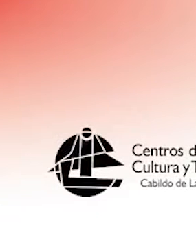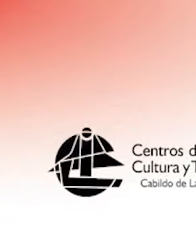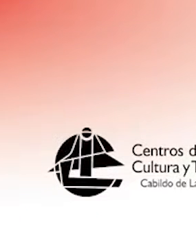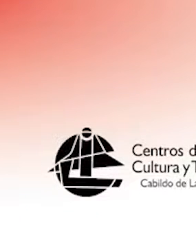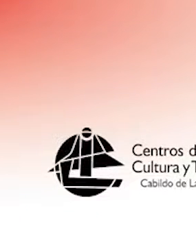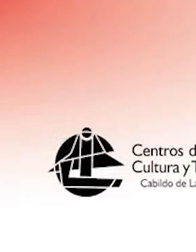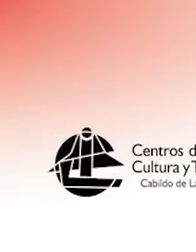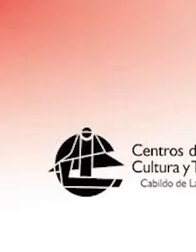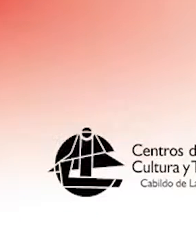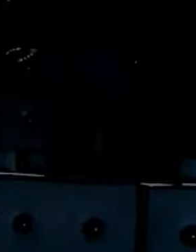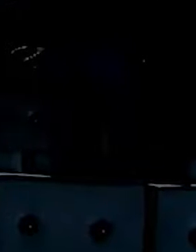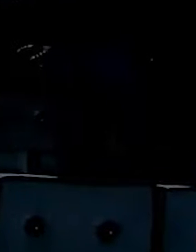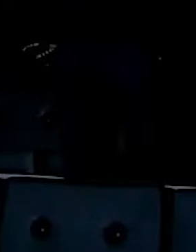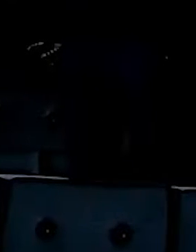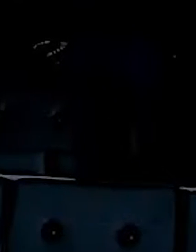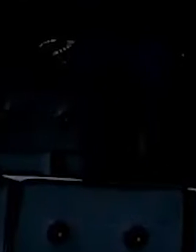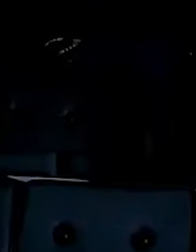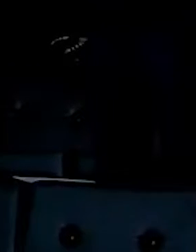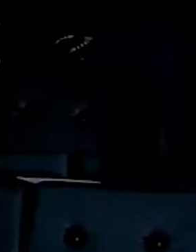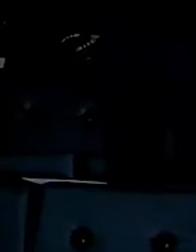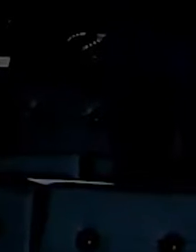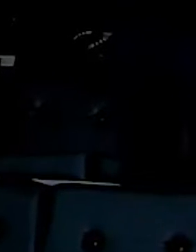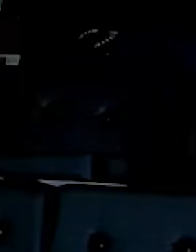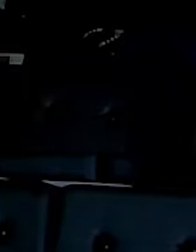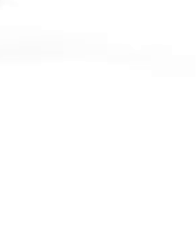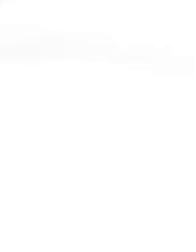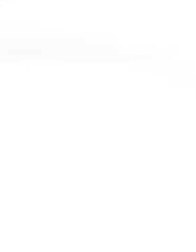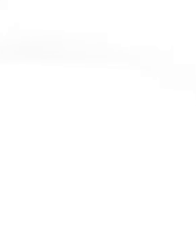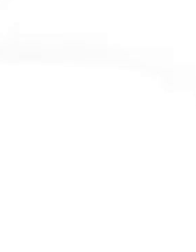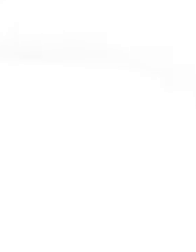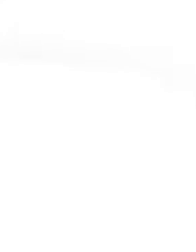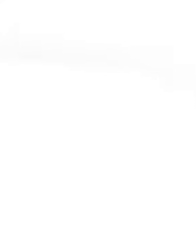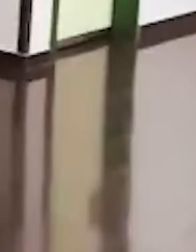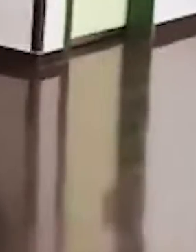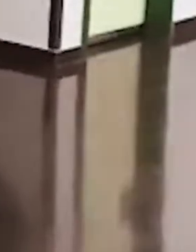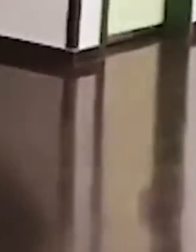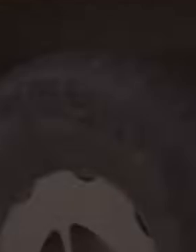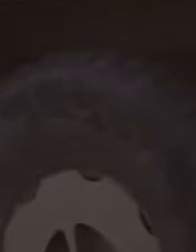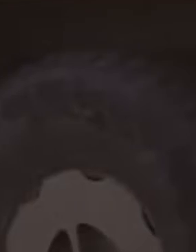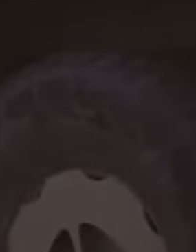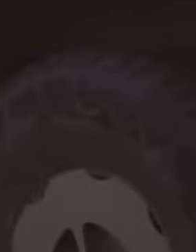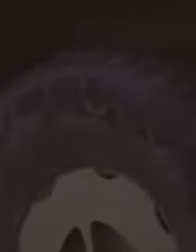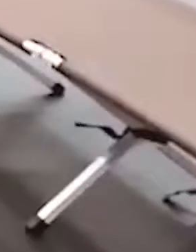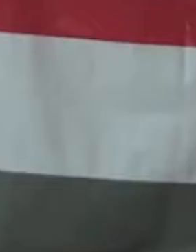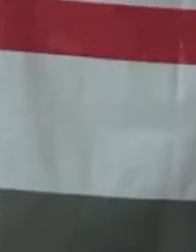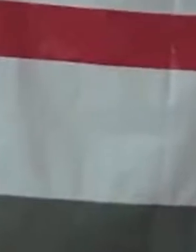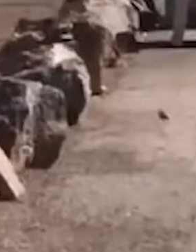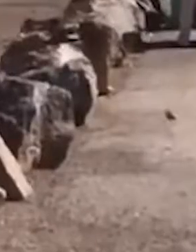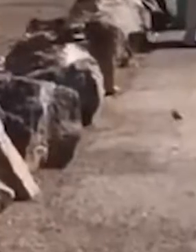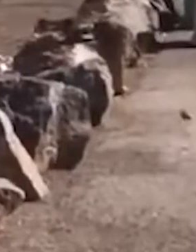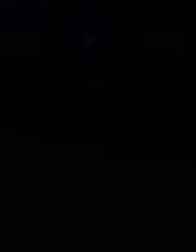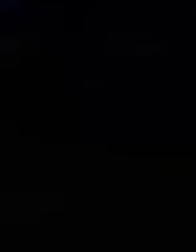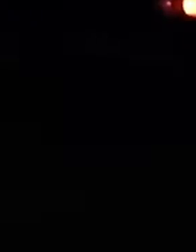Para mí es un honor, es un gran honor poder estar con todos ustedes en este acto tan importante que nos permite reconocer